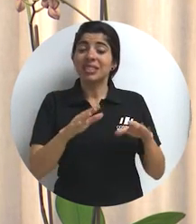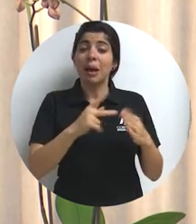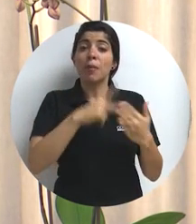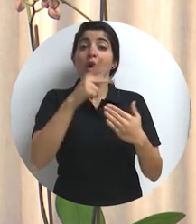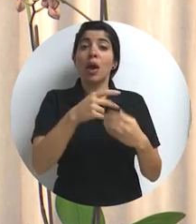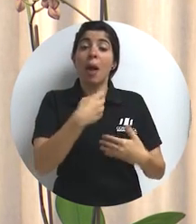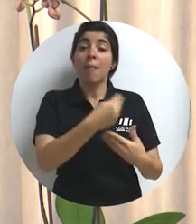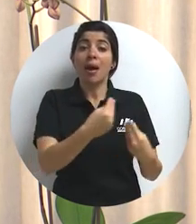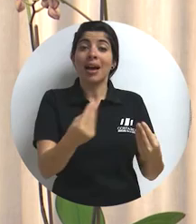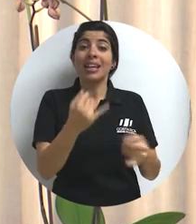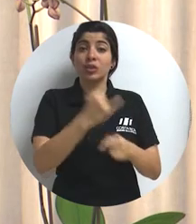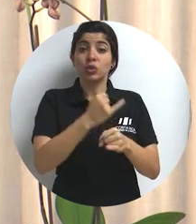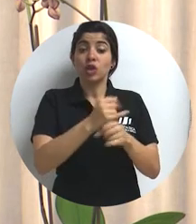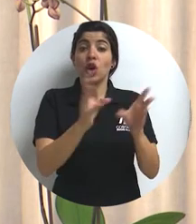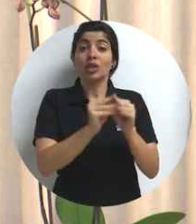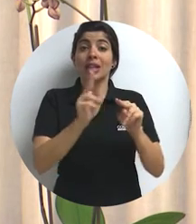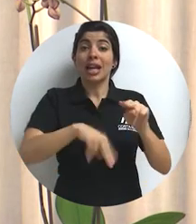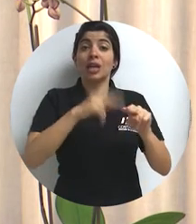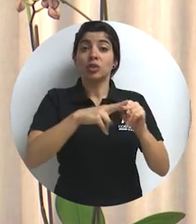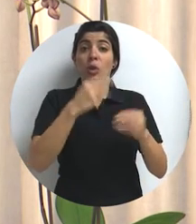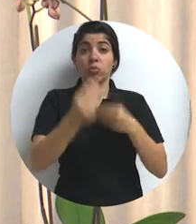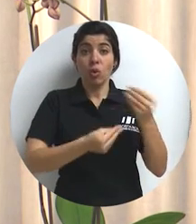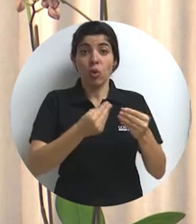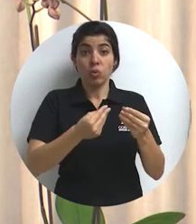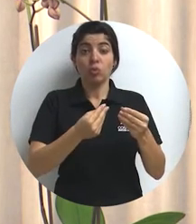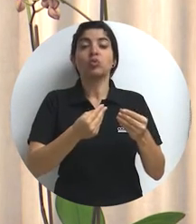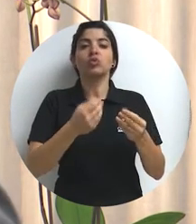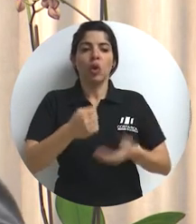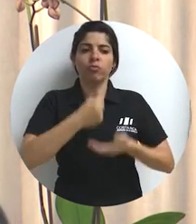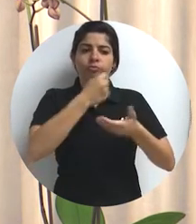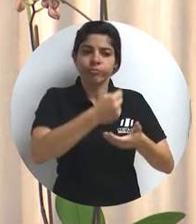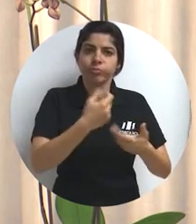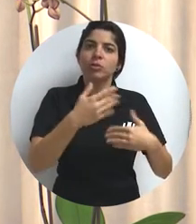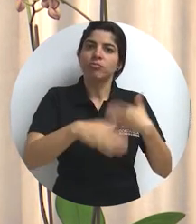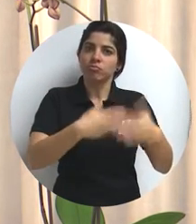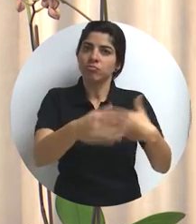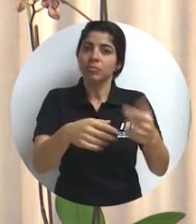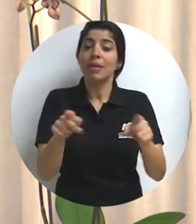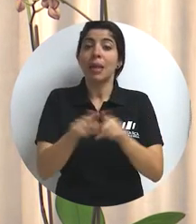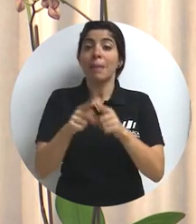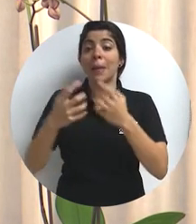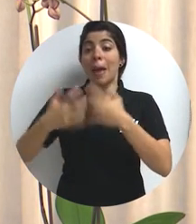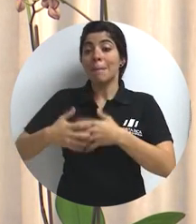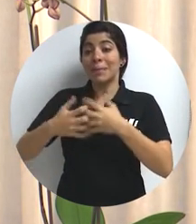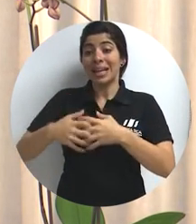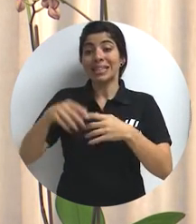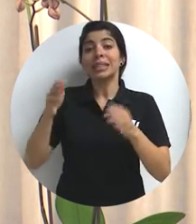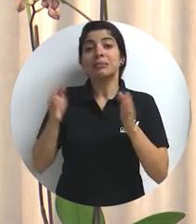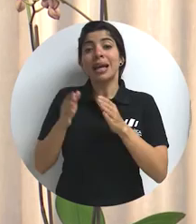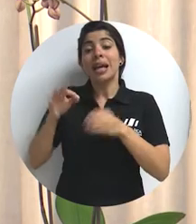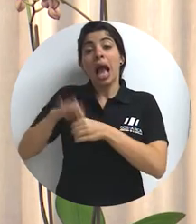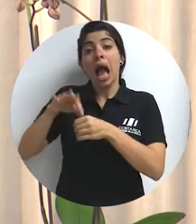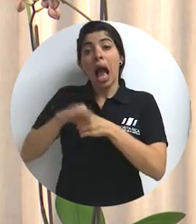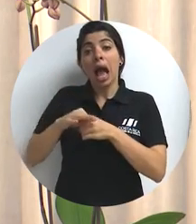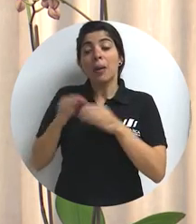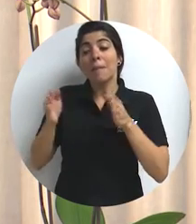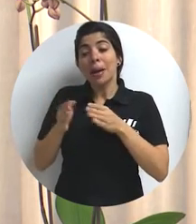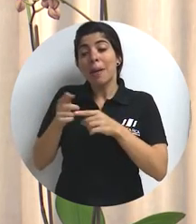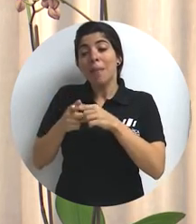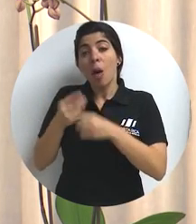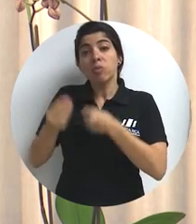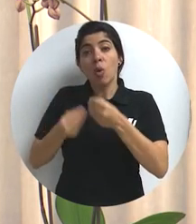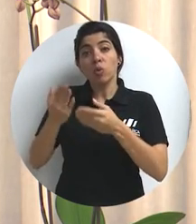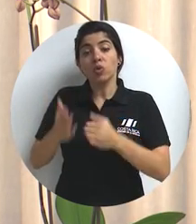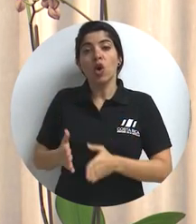abastecimiento institucional del Consejo Nacional de la Producción e incorporamos al agro empresas de micro, pequeños y